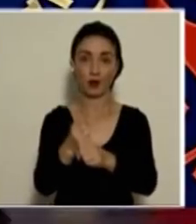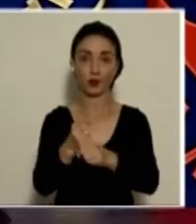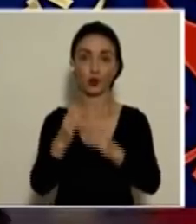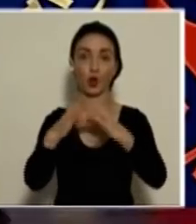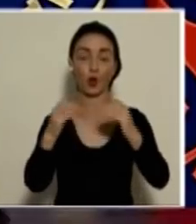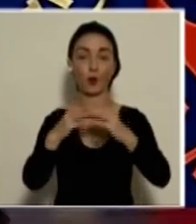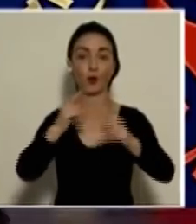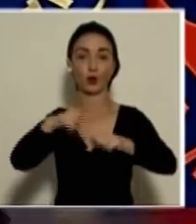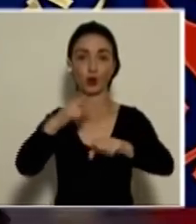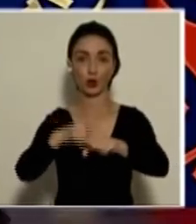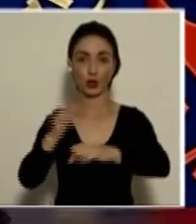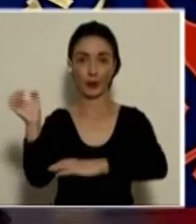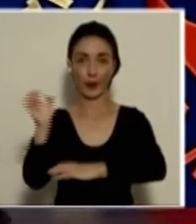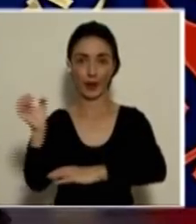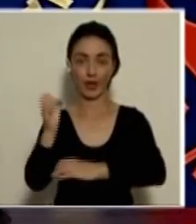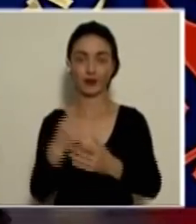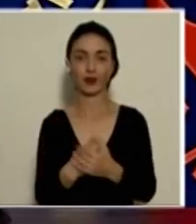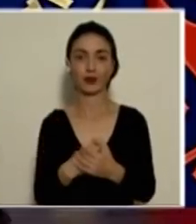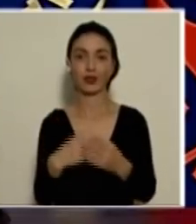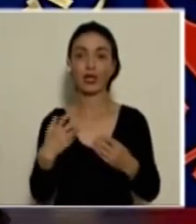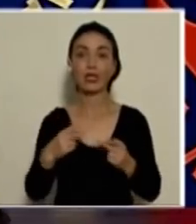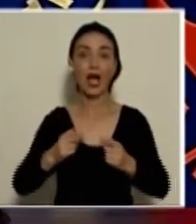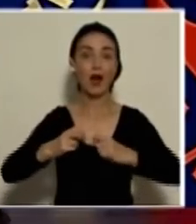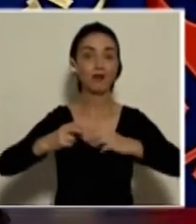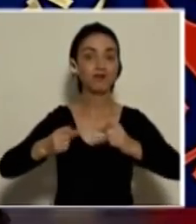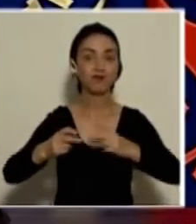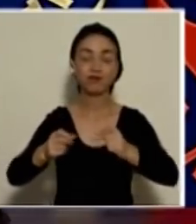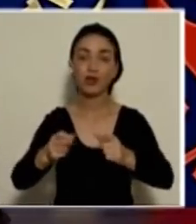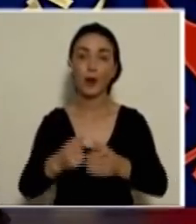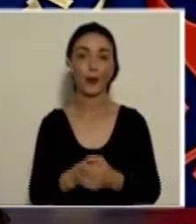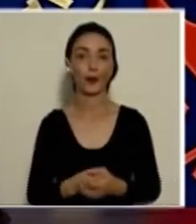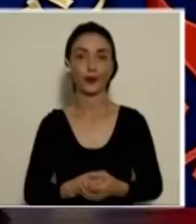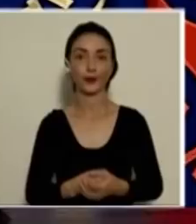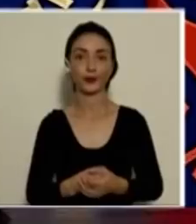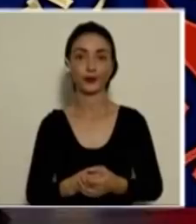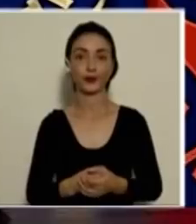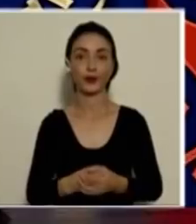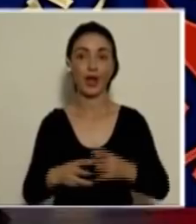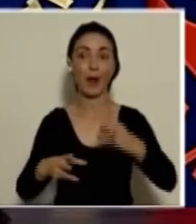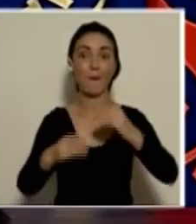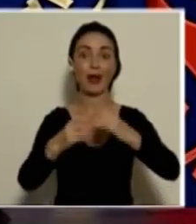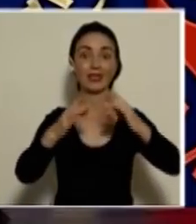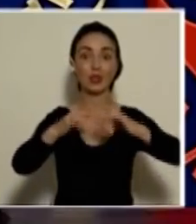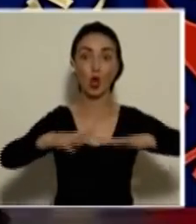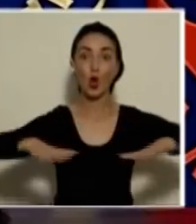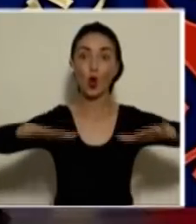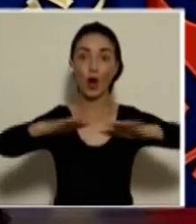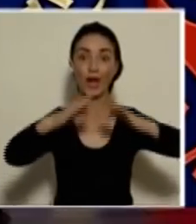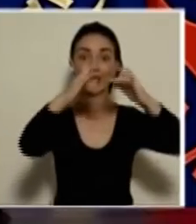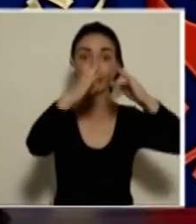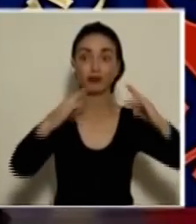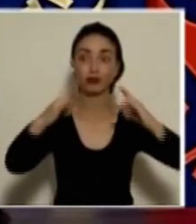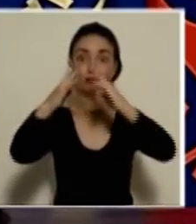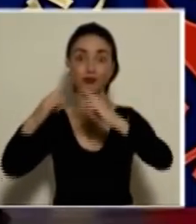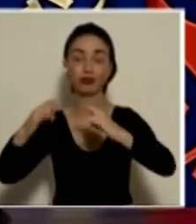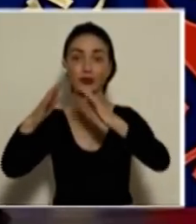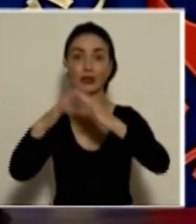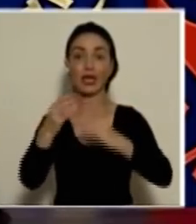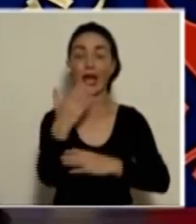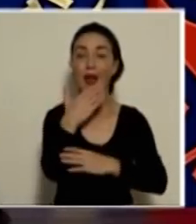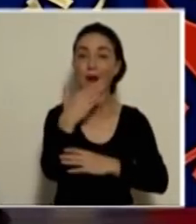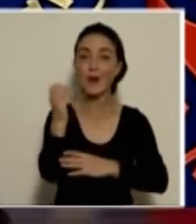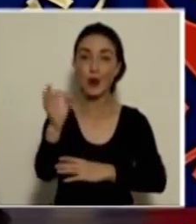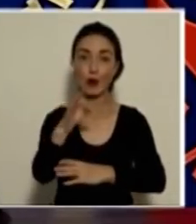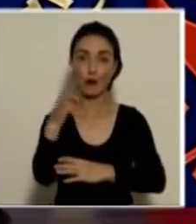Nacional de Emergencia en apurar el tema de más albergues porque honestamente es una de las mejores